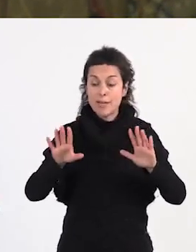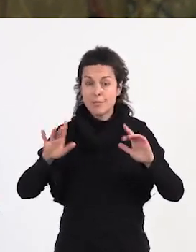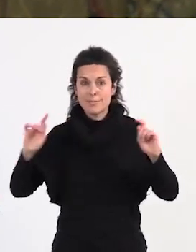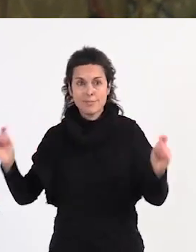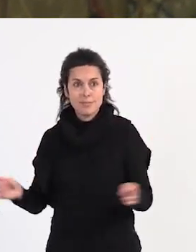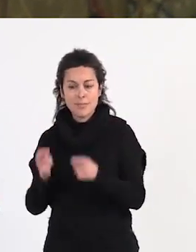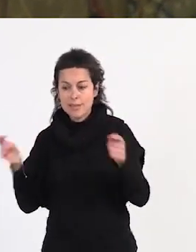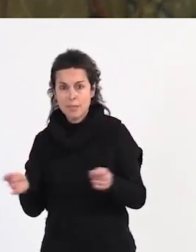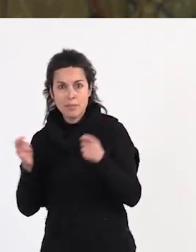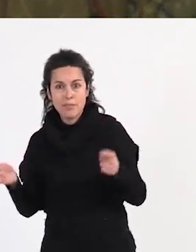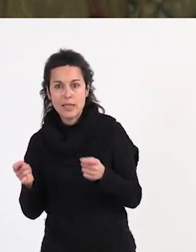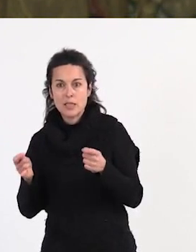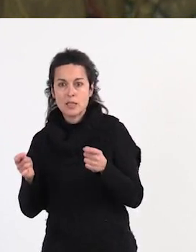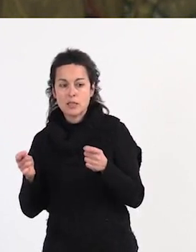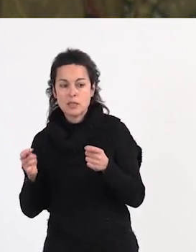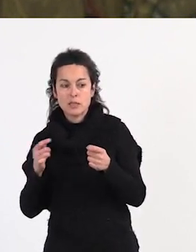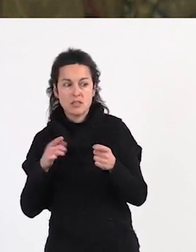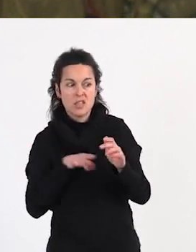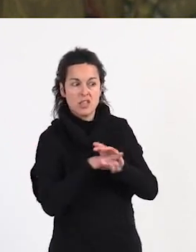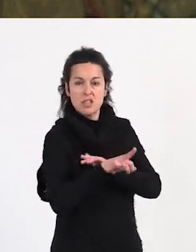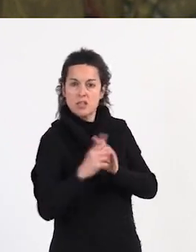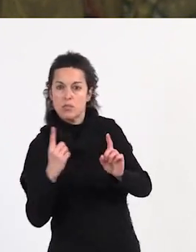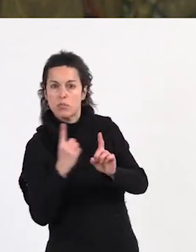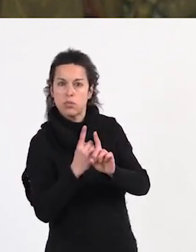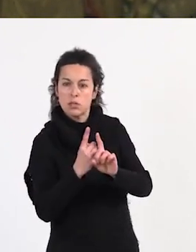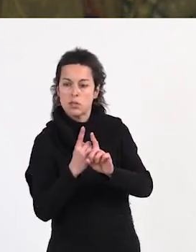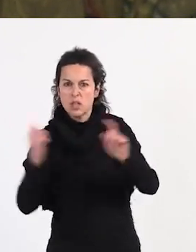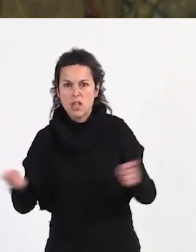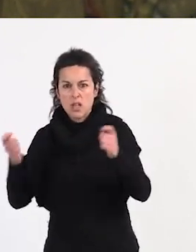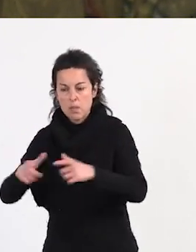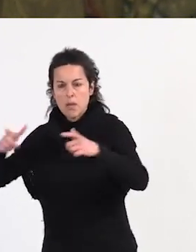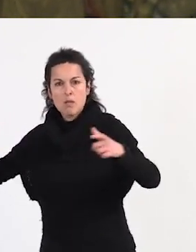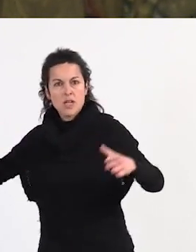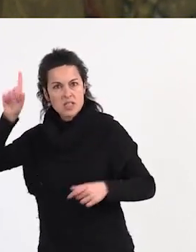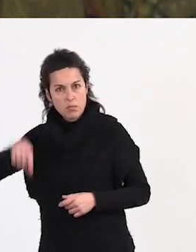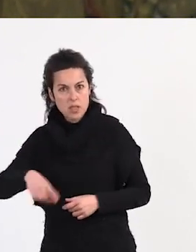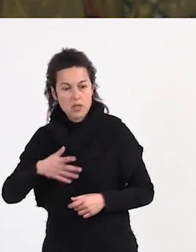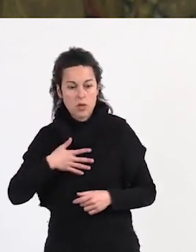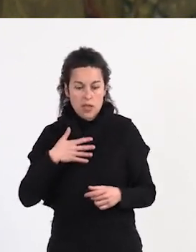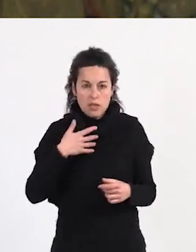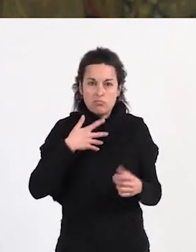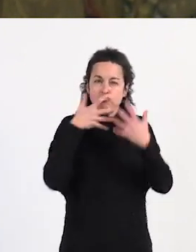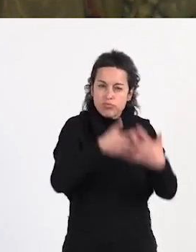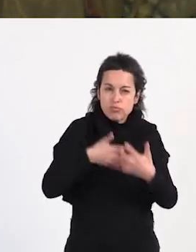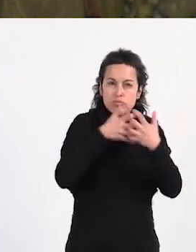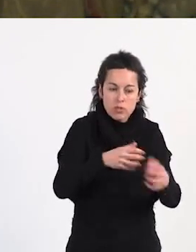campañas que se van realizando en contra de este avance de reivindicaciones sobre nuestro trabajo.